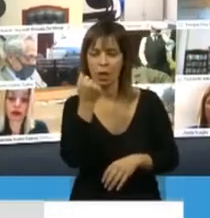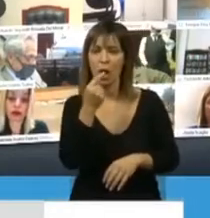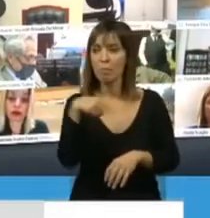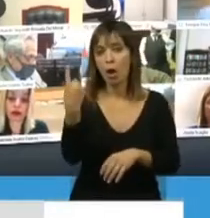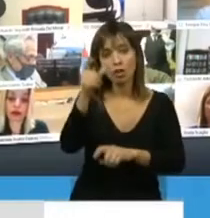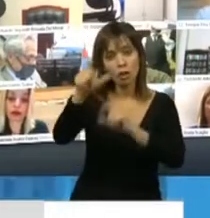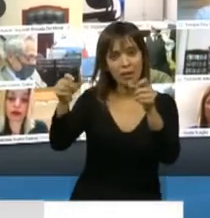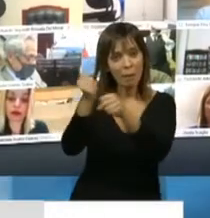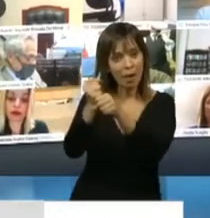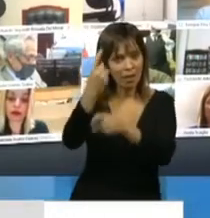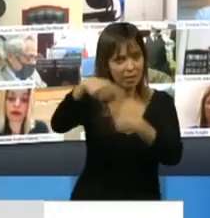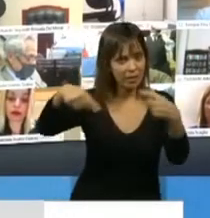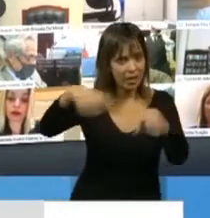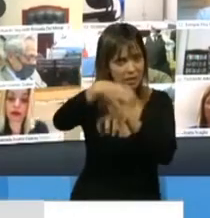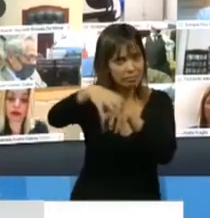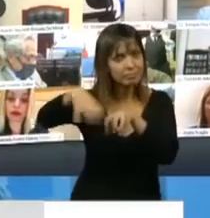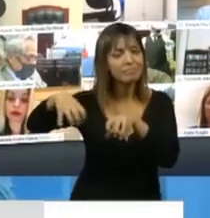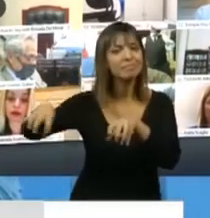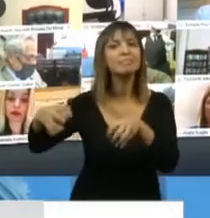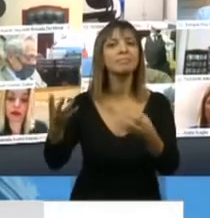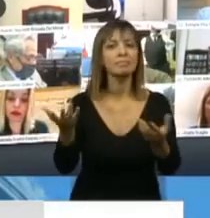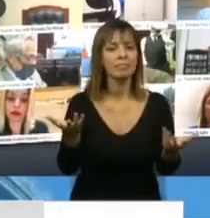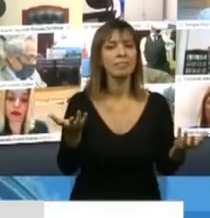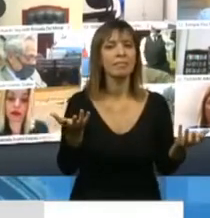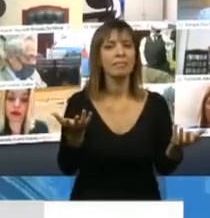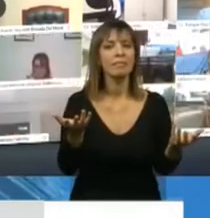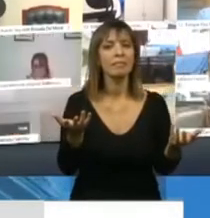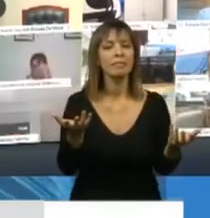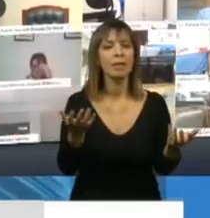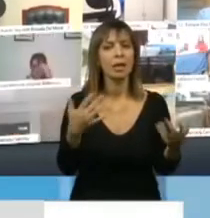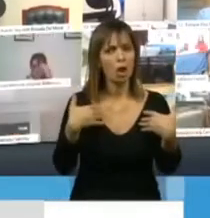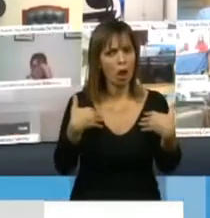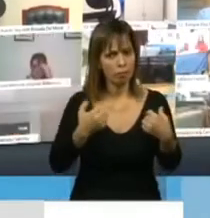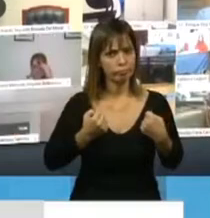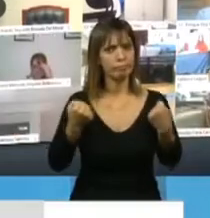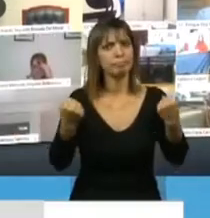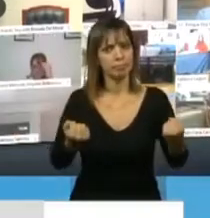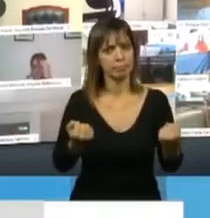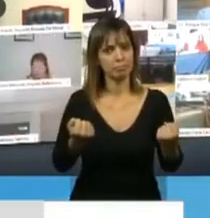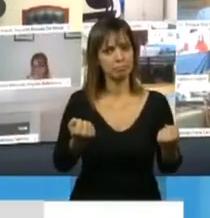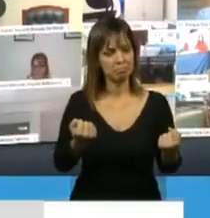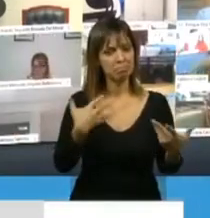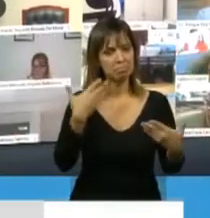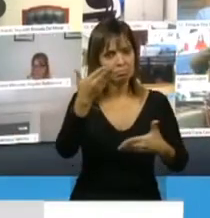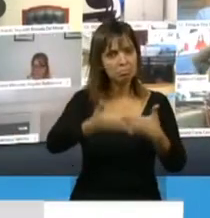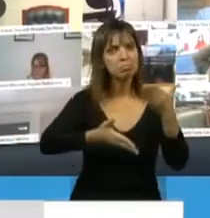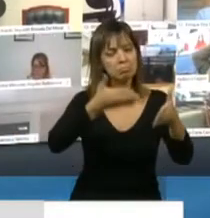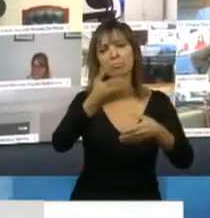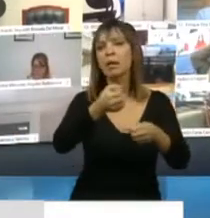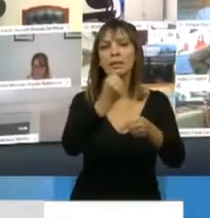trabajadores de áreas esenciales ponen el cuerpo todos los días y se exponen a este virus